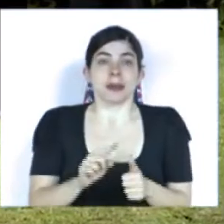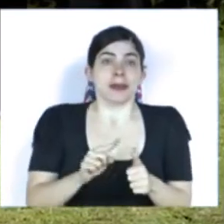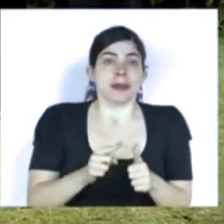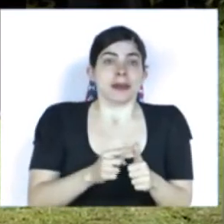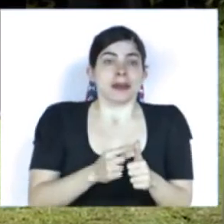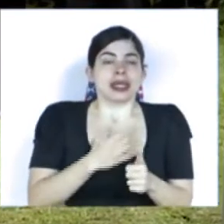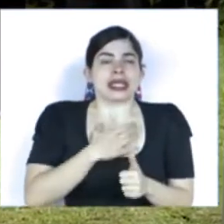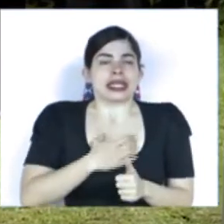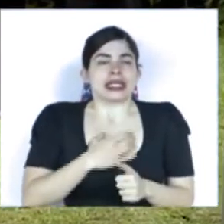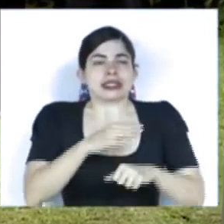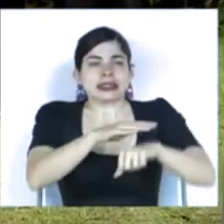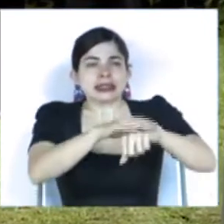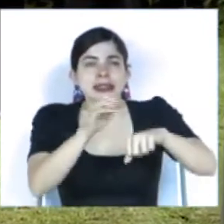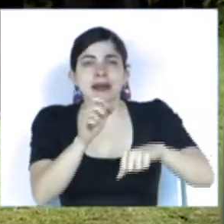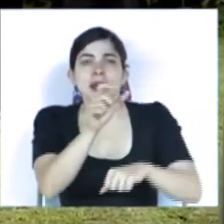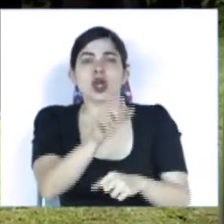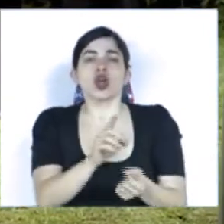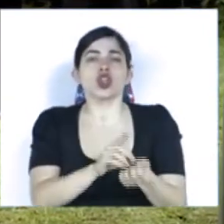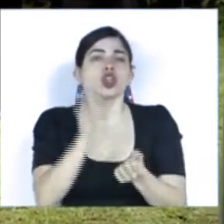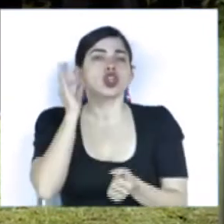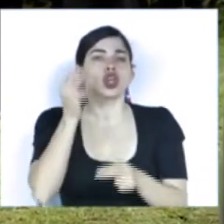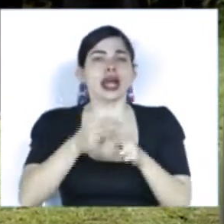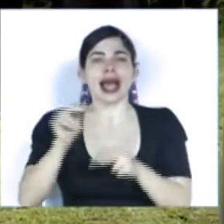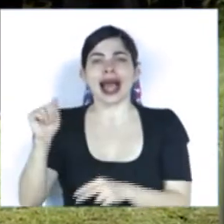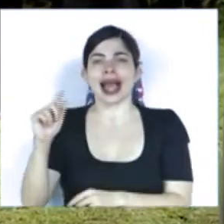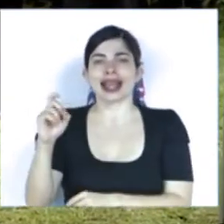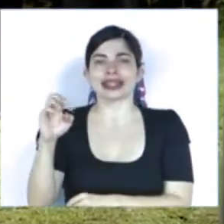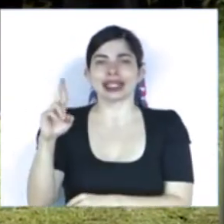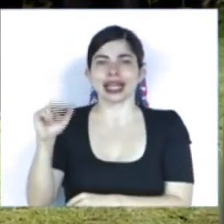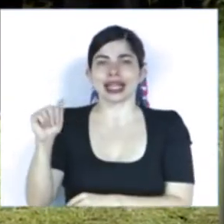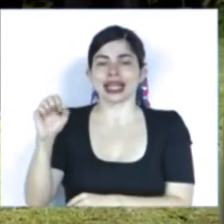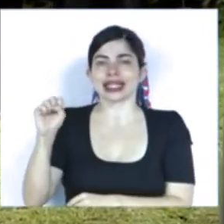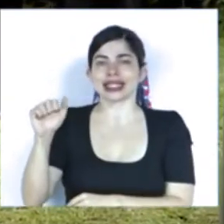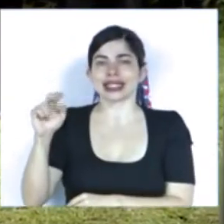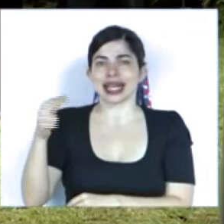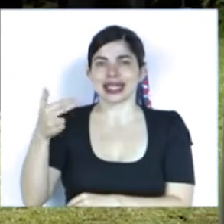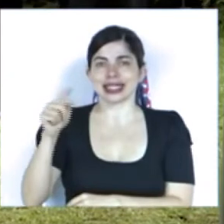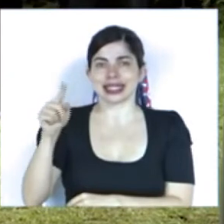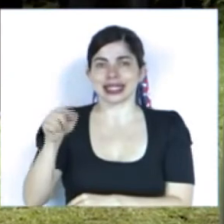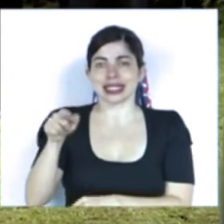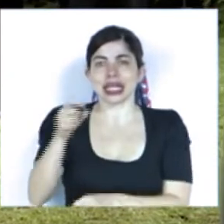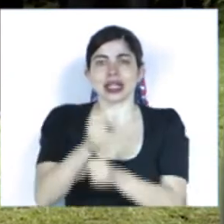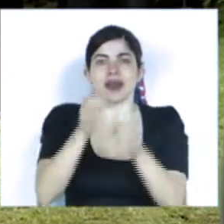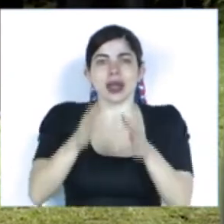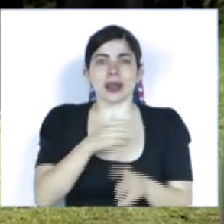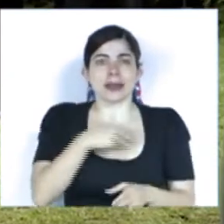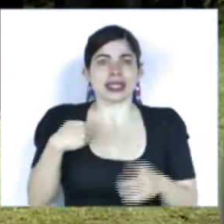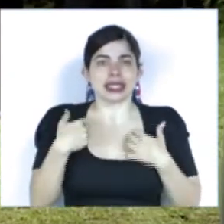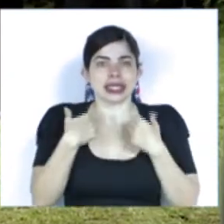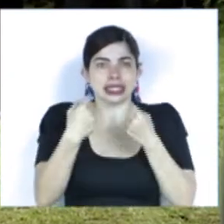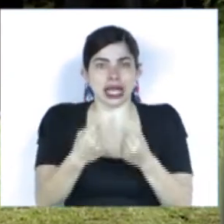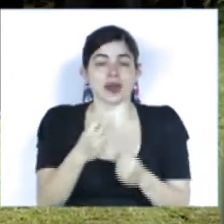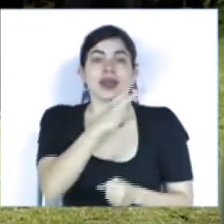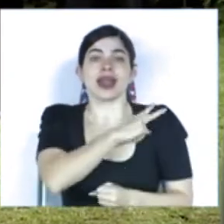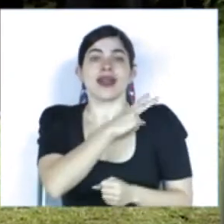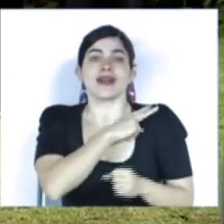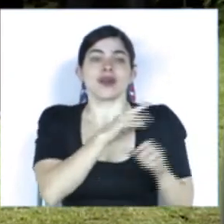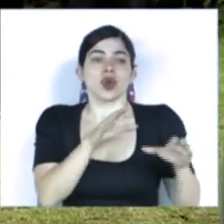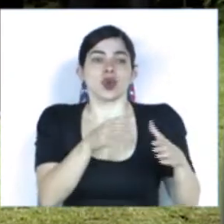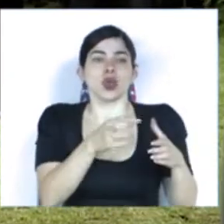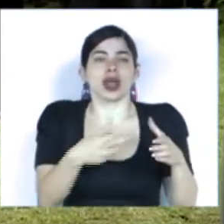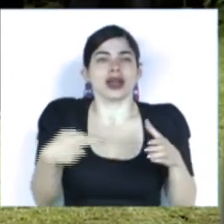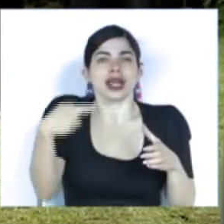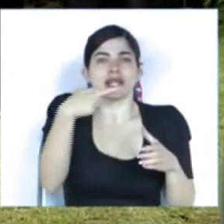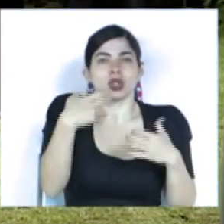instancia deseamos llamar a la doctora Alexandra Sánchez Fernández, funcionaria del Ministerio de Salud y jefe de la unidad de